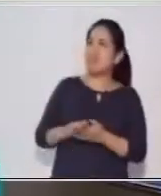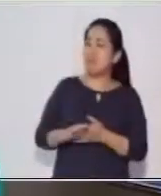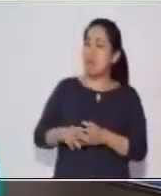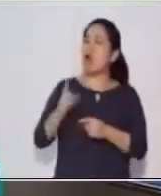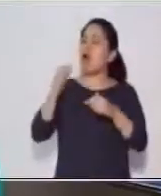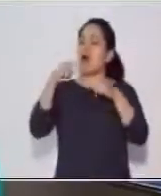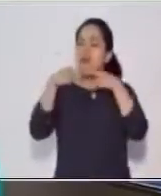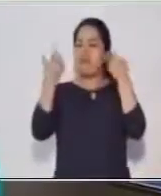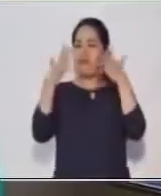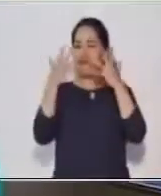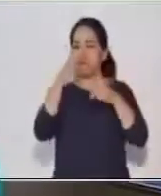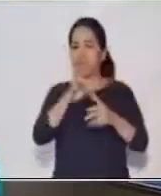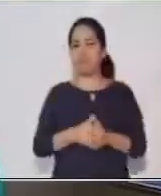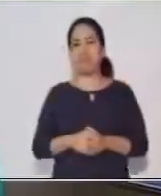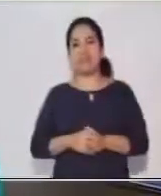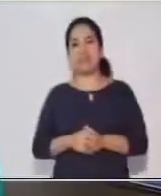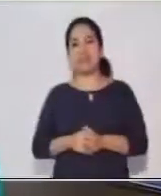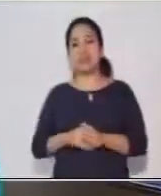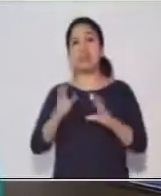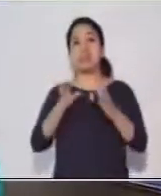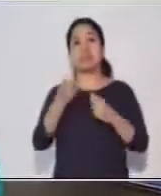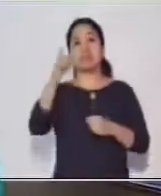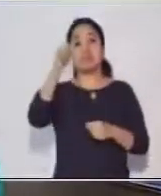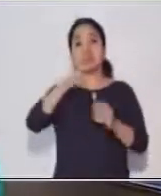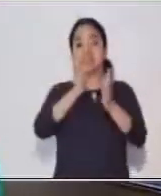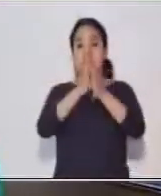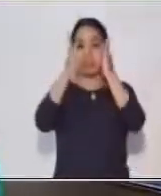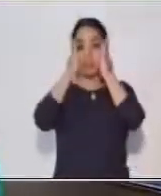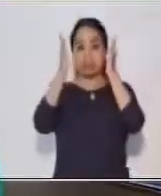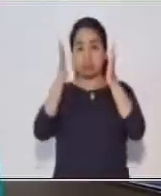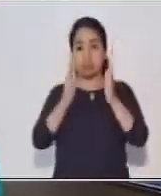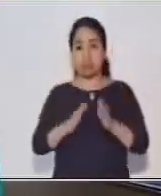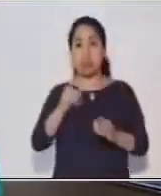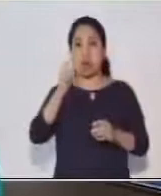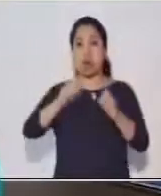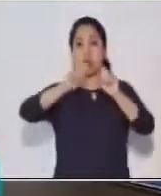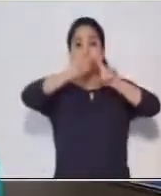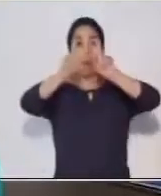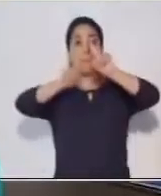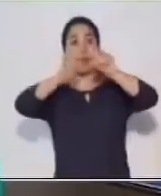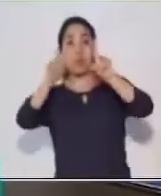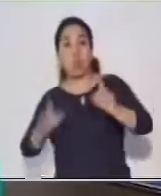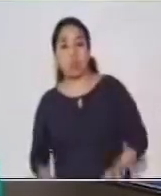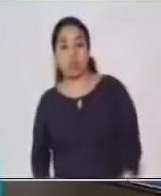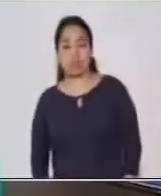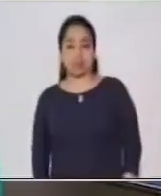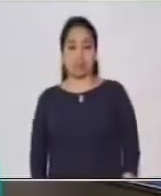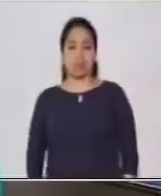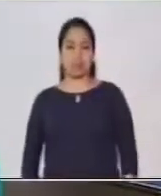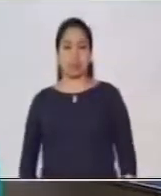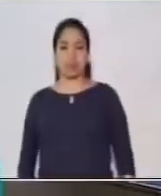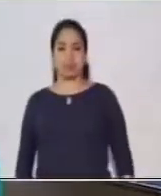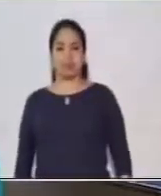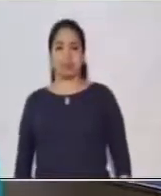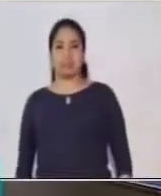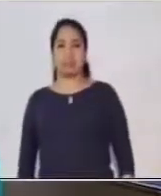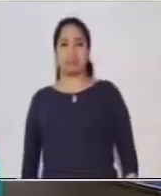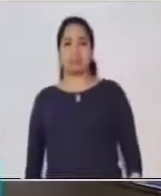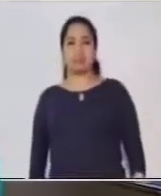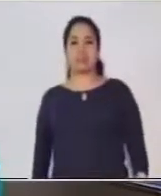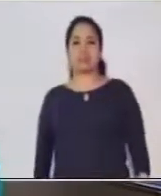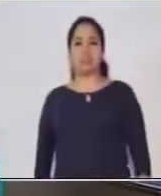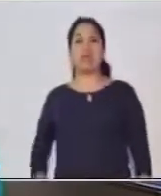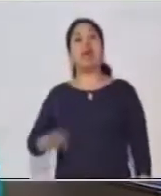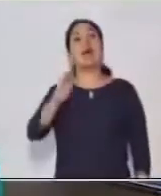felicito. Muy bien. Entonces ahora, atentos y listos, que les voy a hacer las siguientes preguntas. ¿Qué